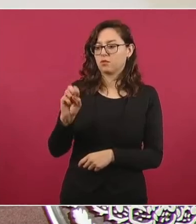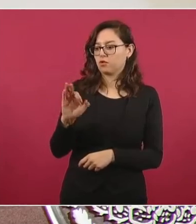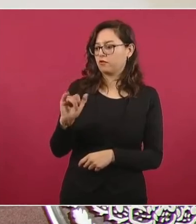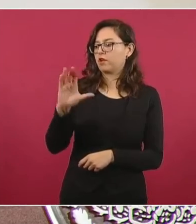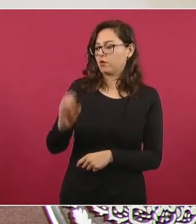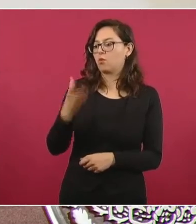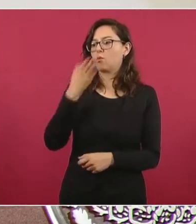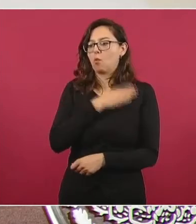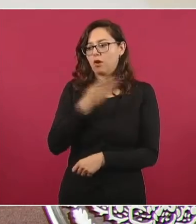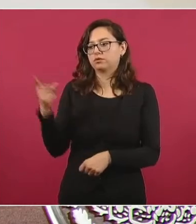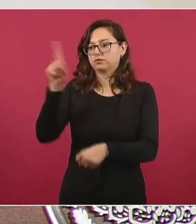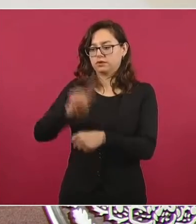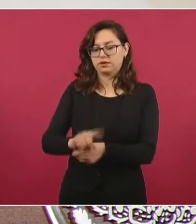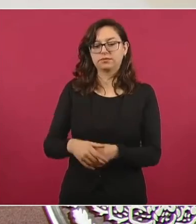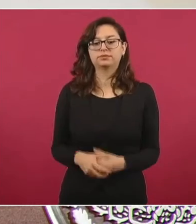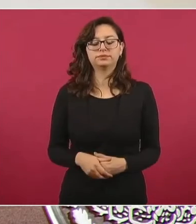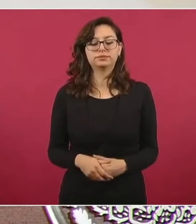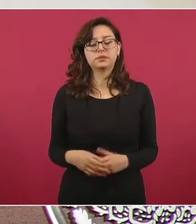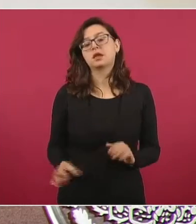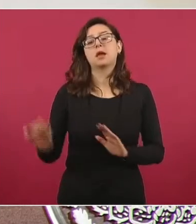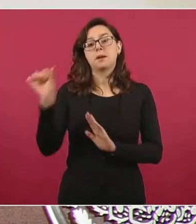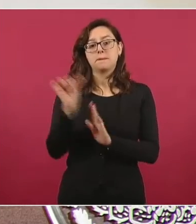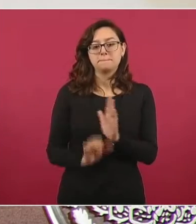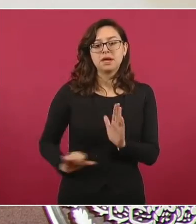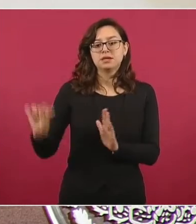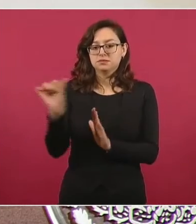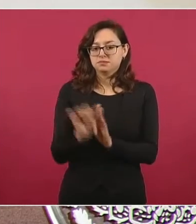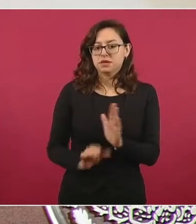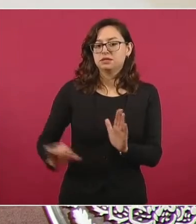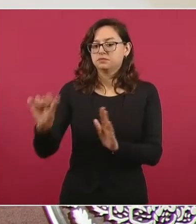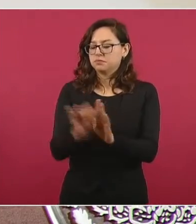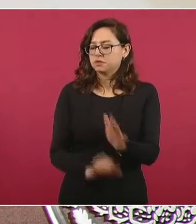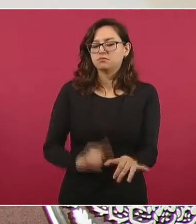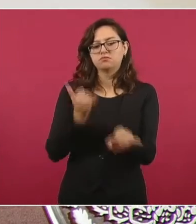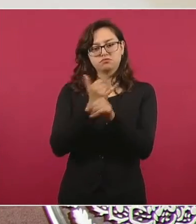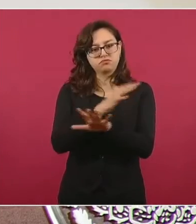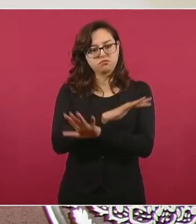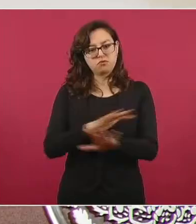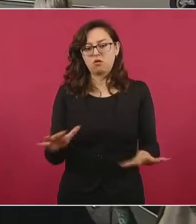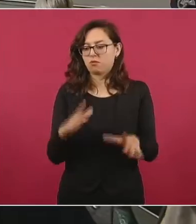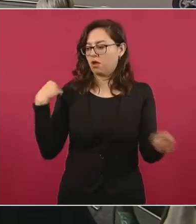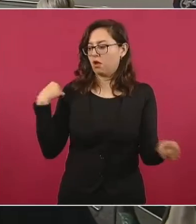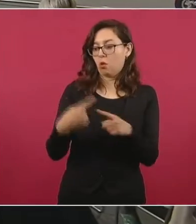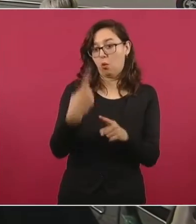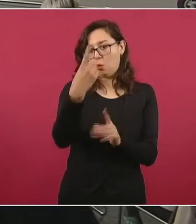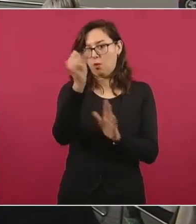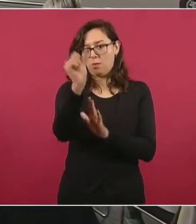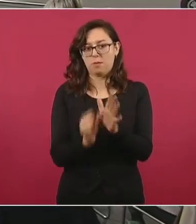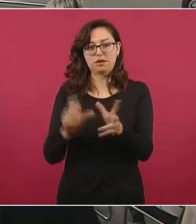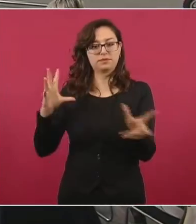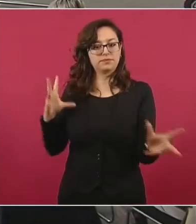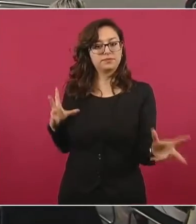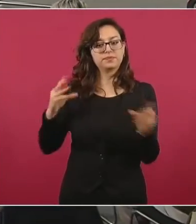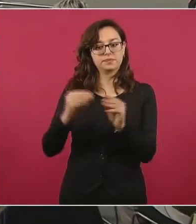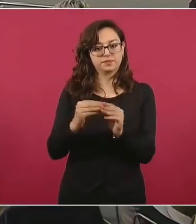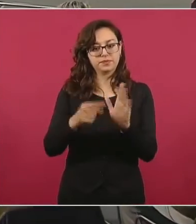Como hacemos cada mes, hoy presentamos el informe mensual con resultados del informe